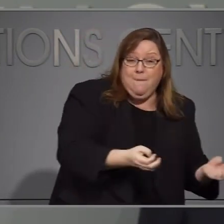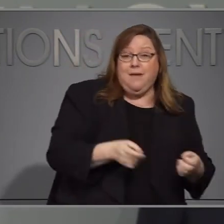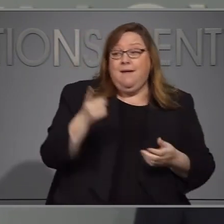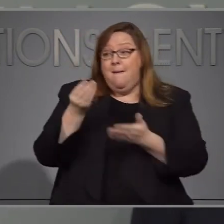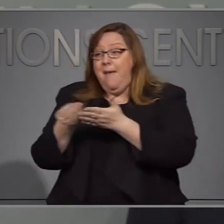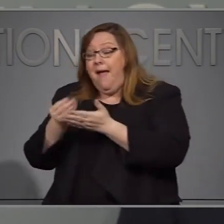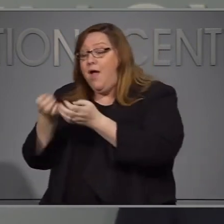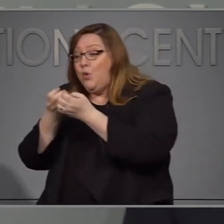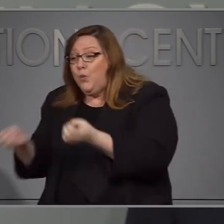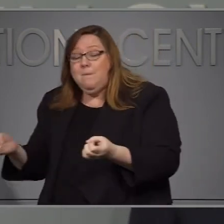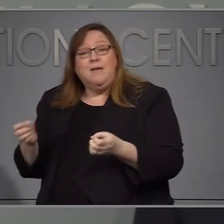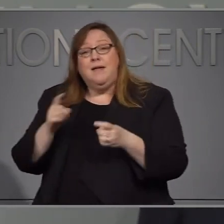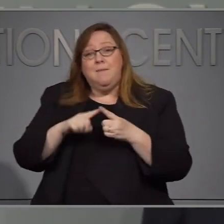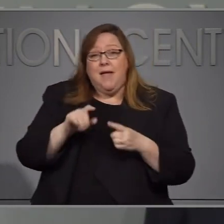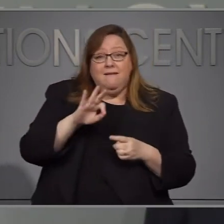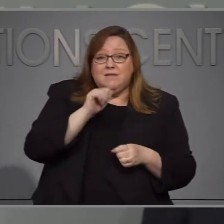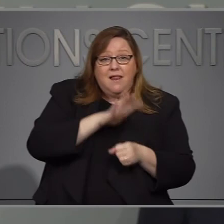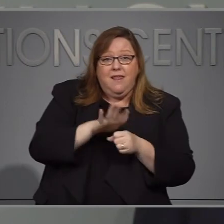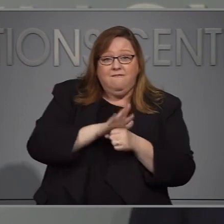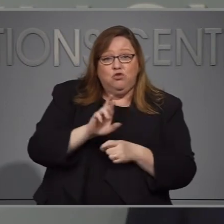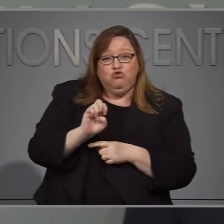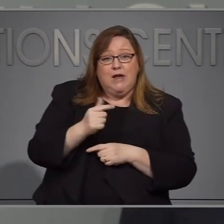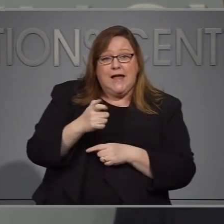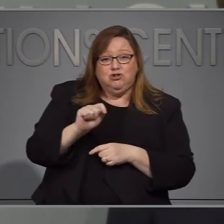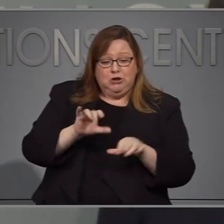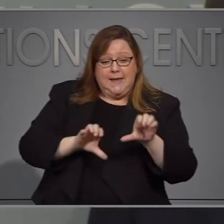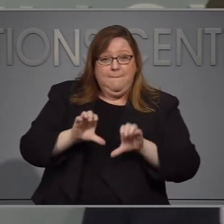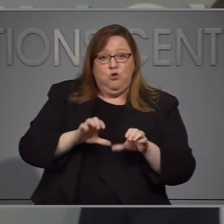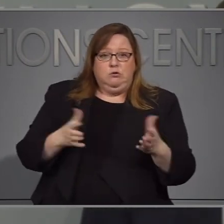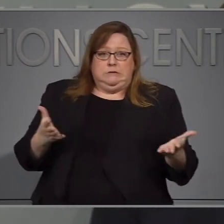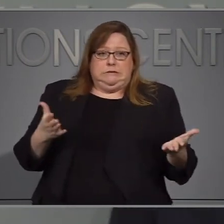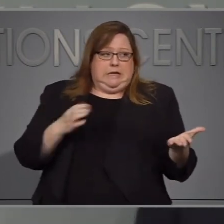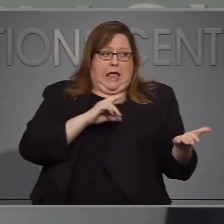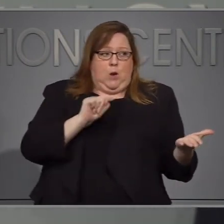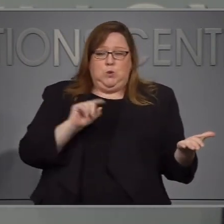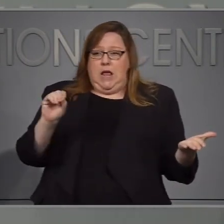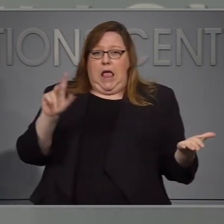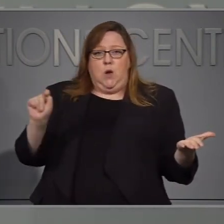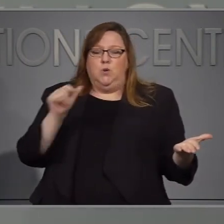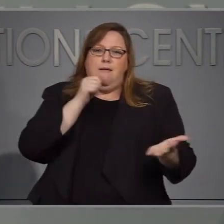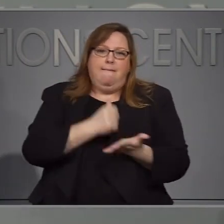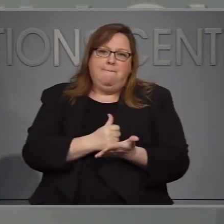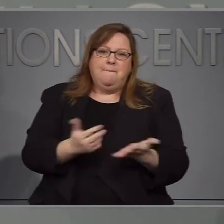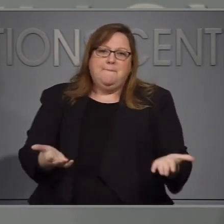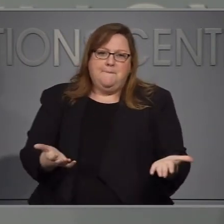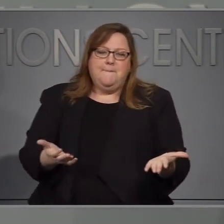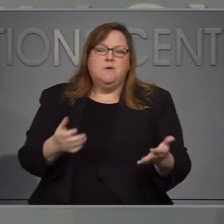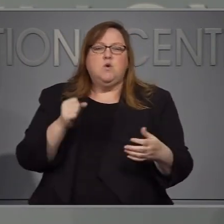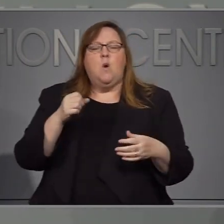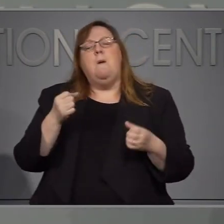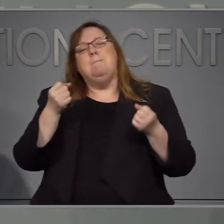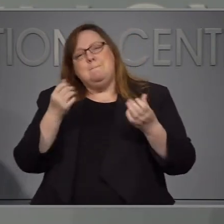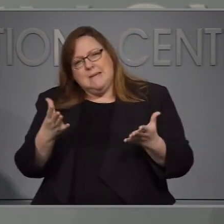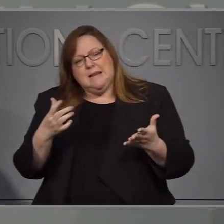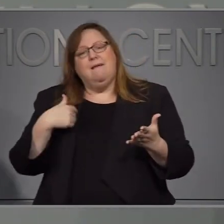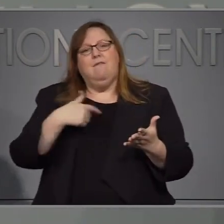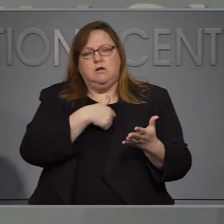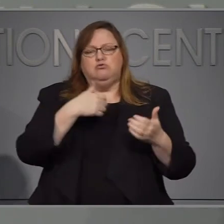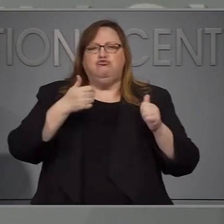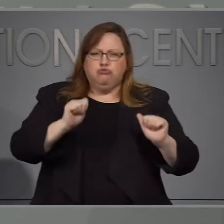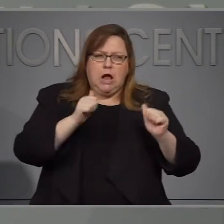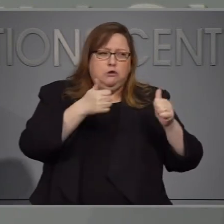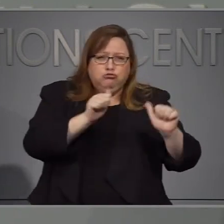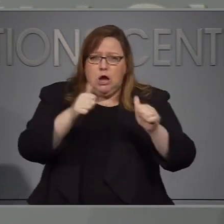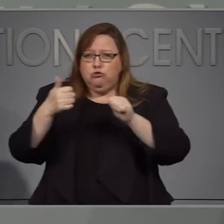laboratorio aún así necesitamos reagentes sé que hay una serie de hospitales que están tratando de hacer cambios, pero ellos ya